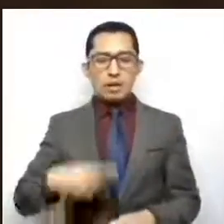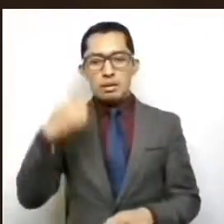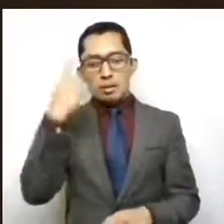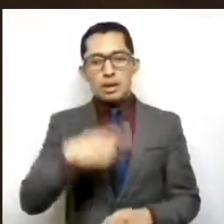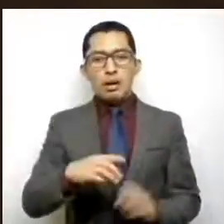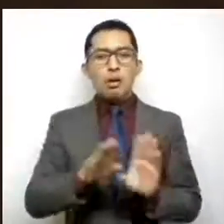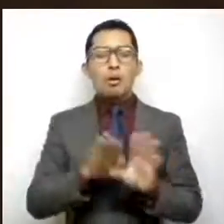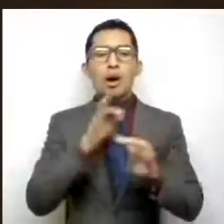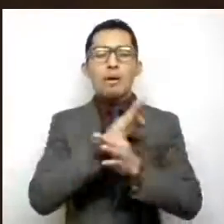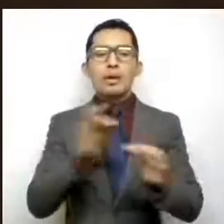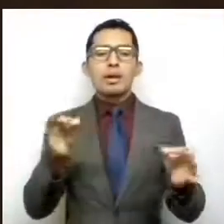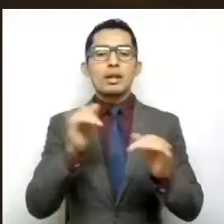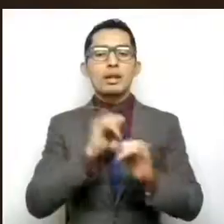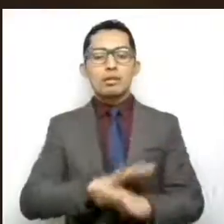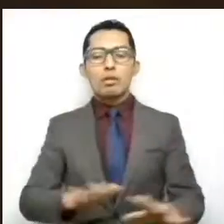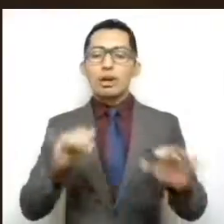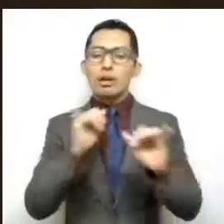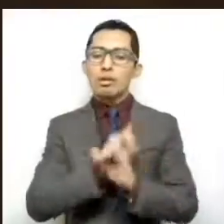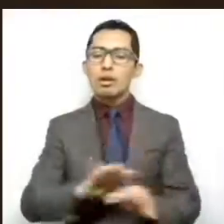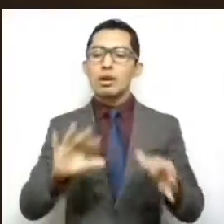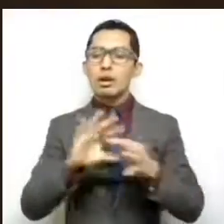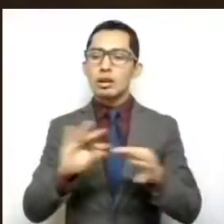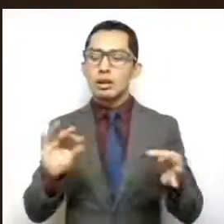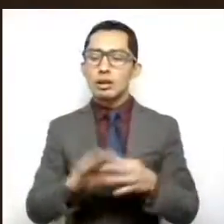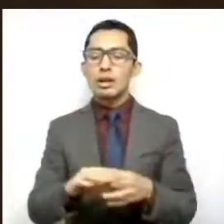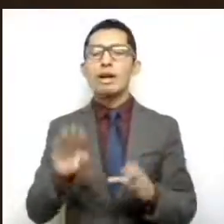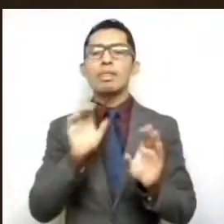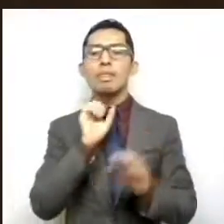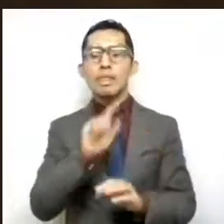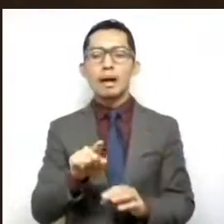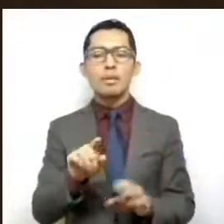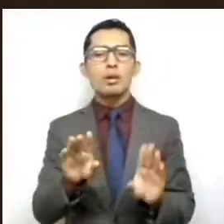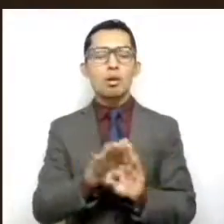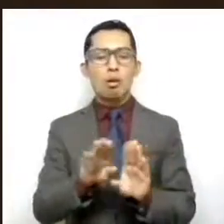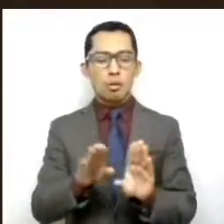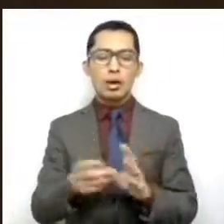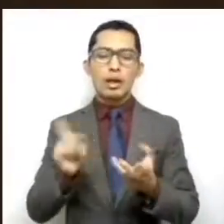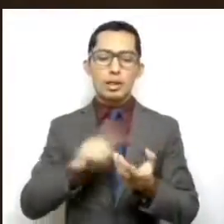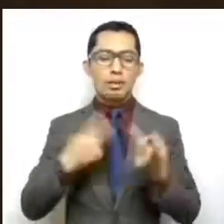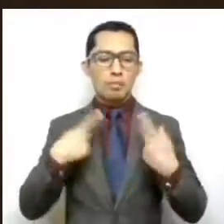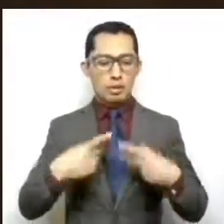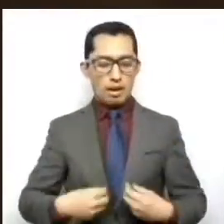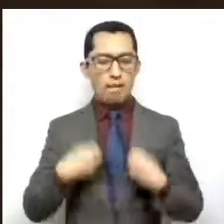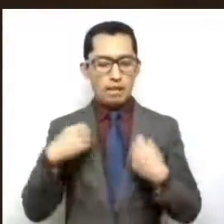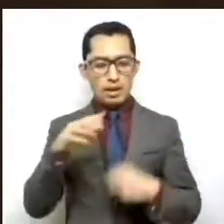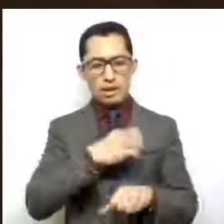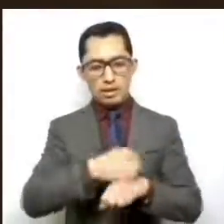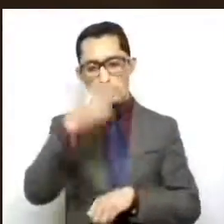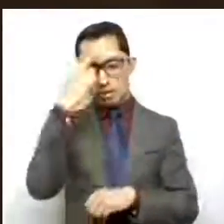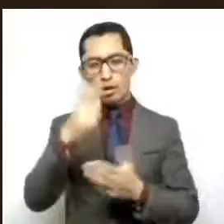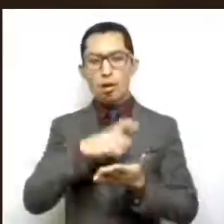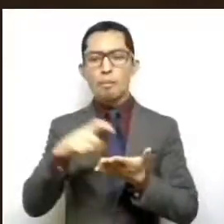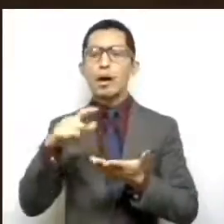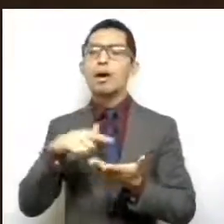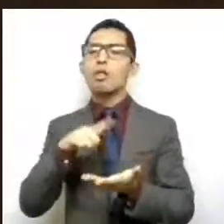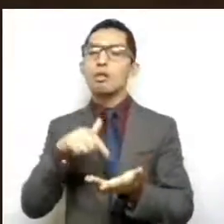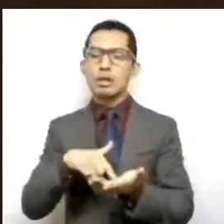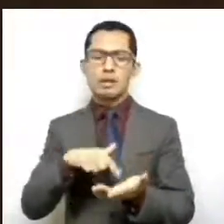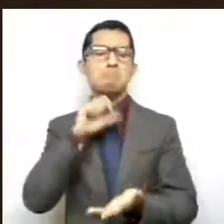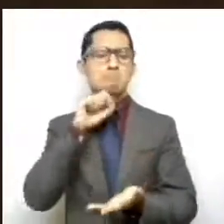medio de campañas de información y además fomentar entre los habitantes del estado el consumo del producto local.